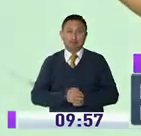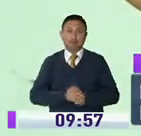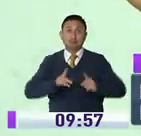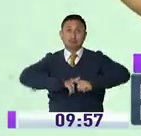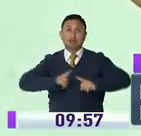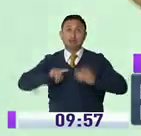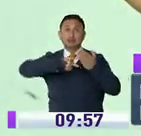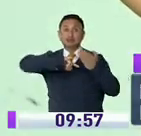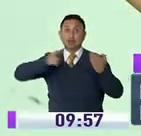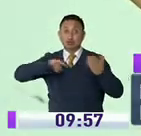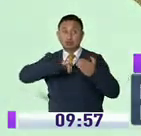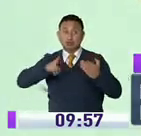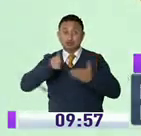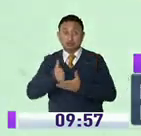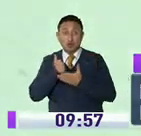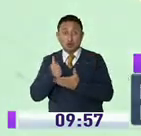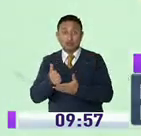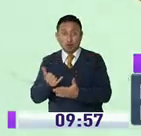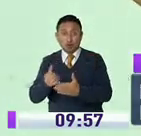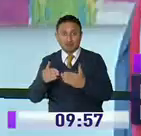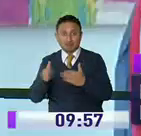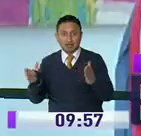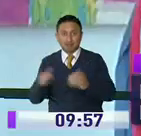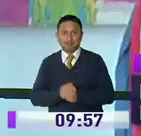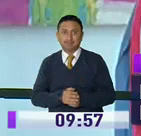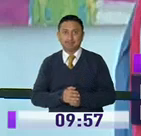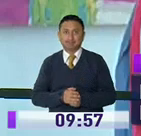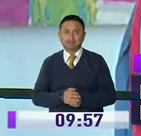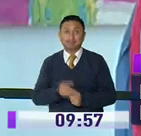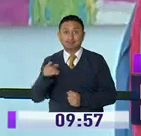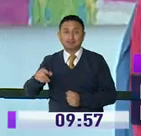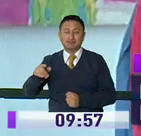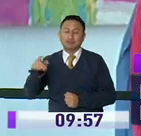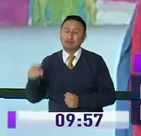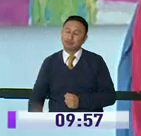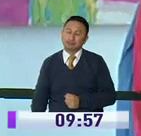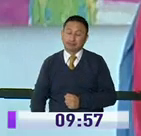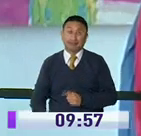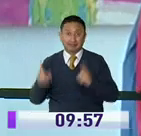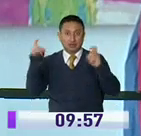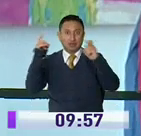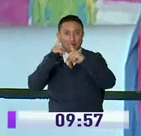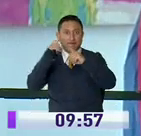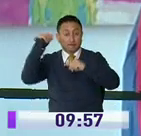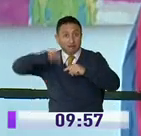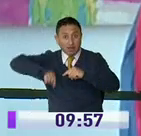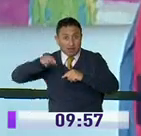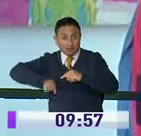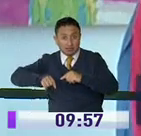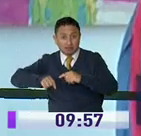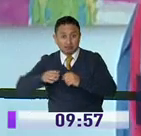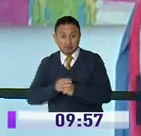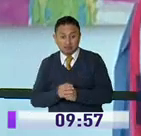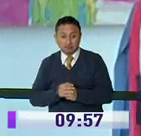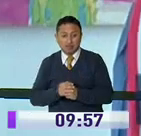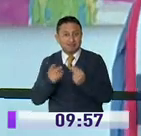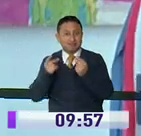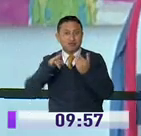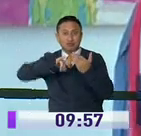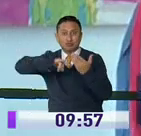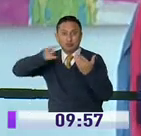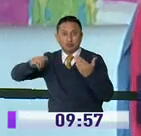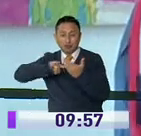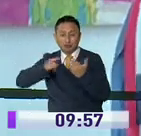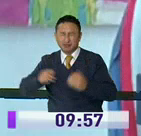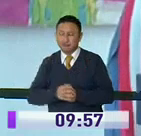embargo, la tecnología ha logrado romper barreras. Y aunque a ellos les ha costado adaptarse a esta rapidez del